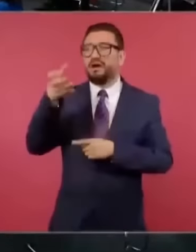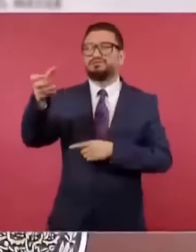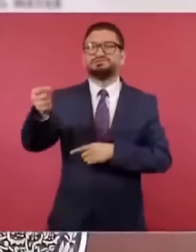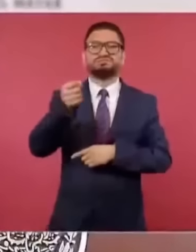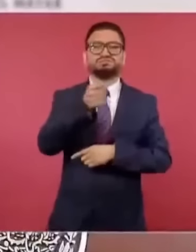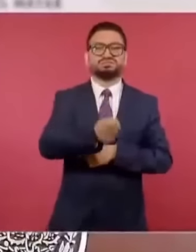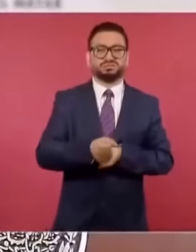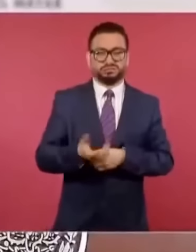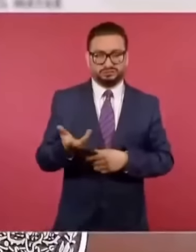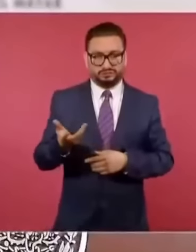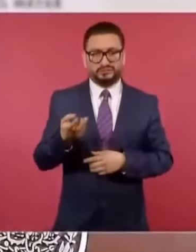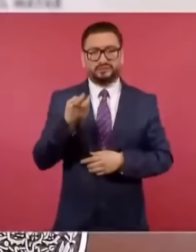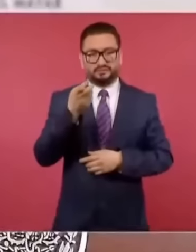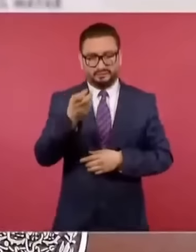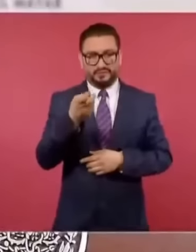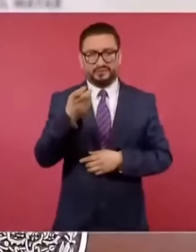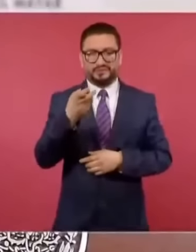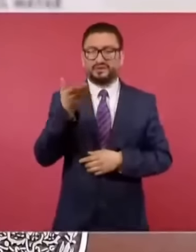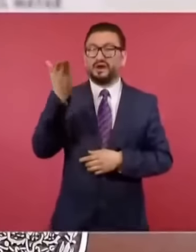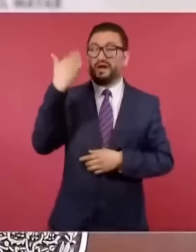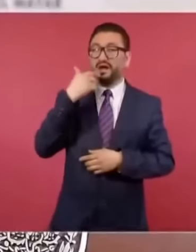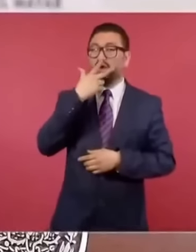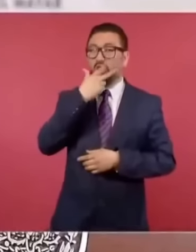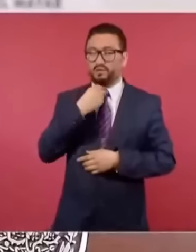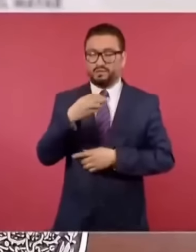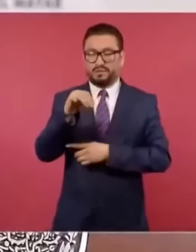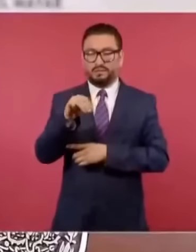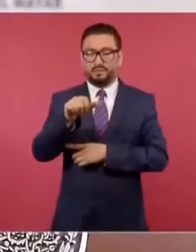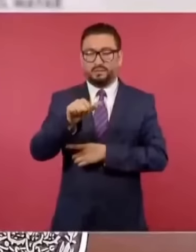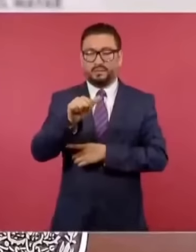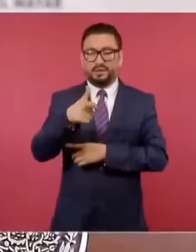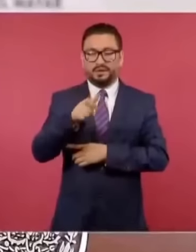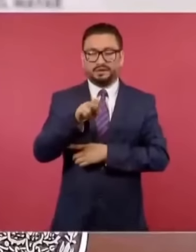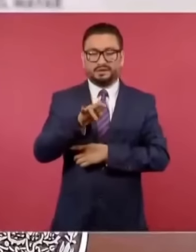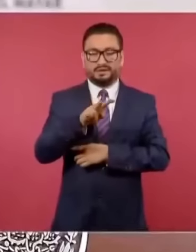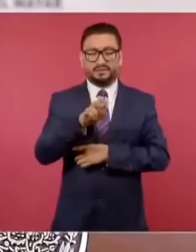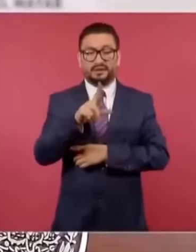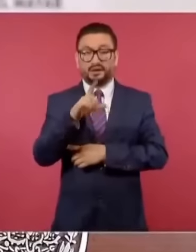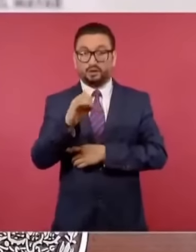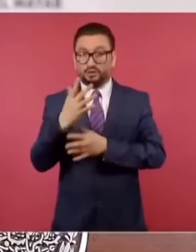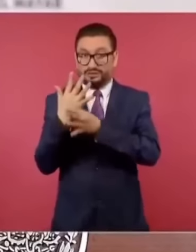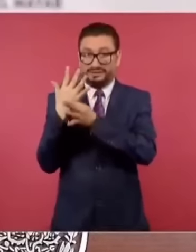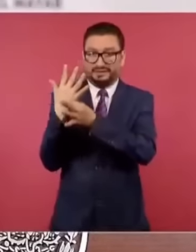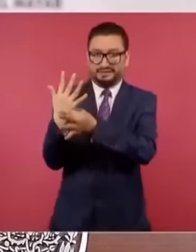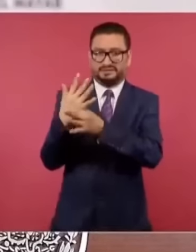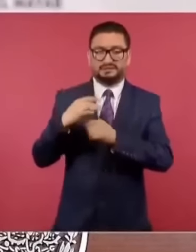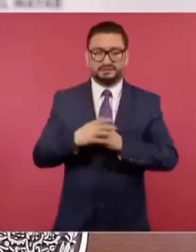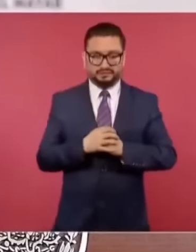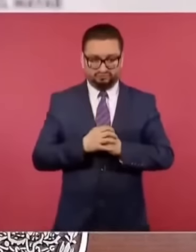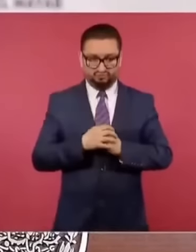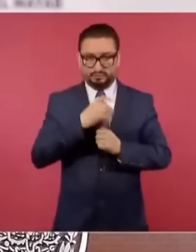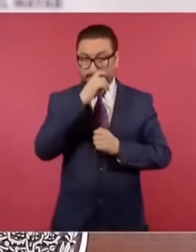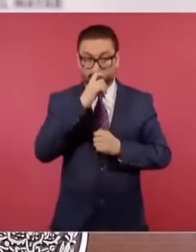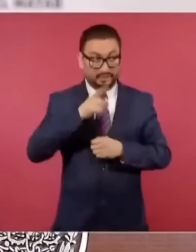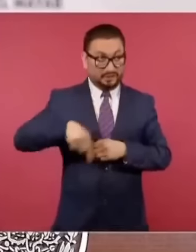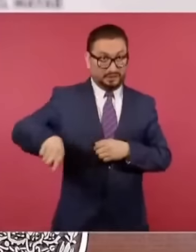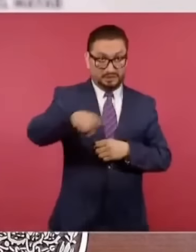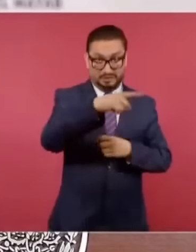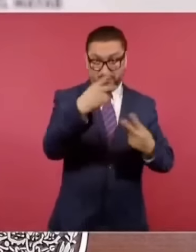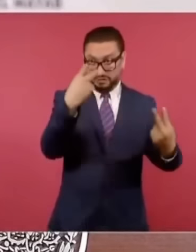Decía Maquiavelo, vale más ser temido que ser amado,